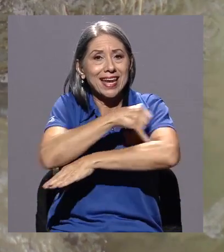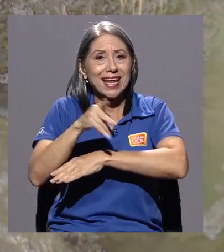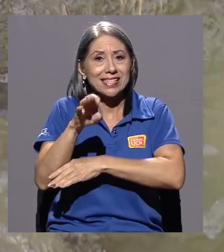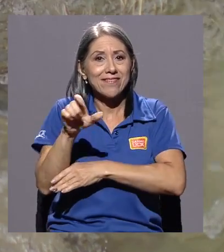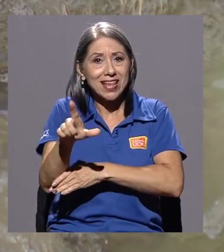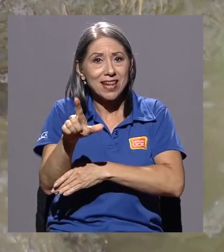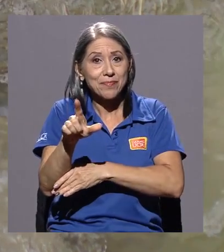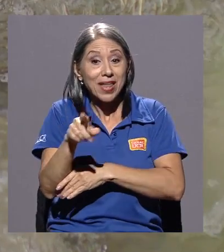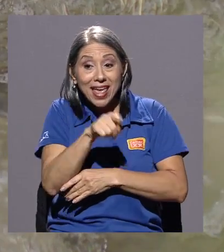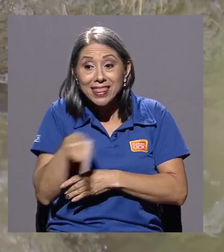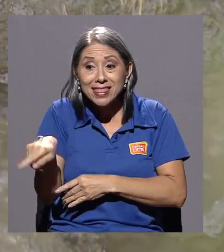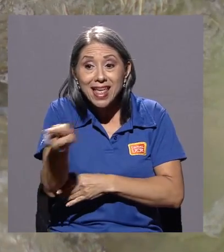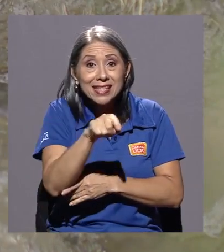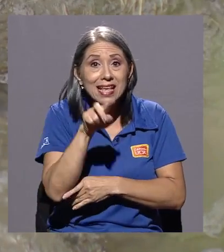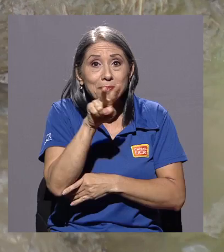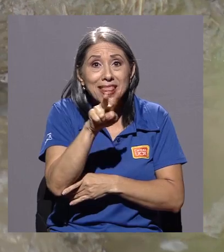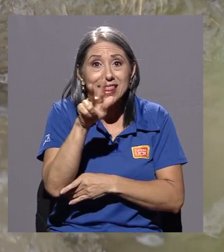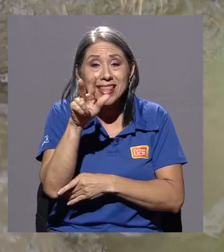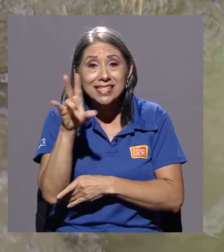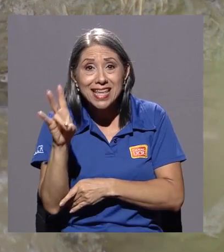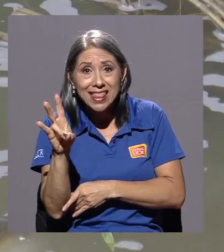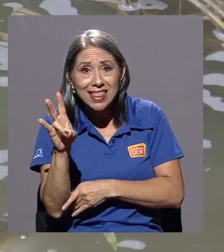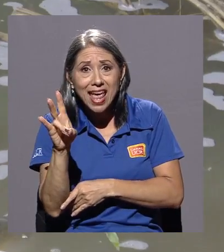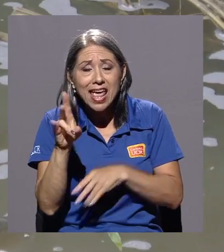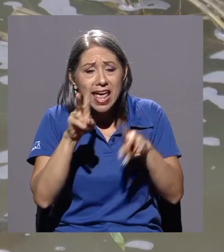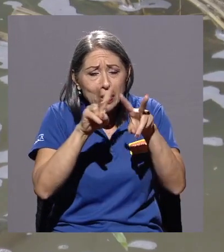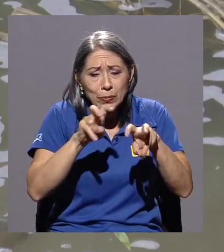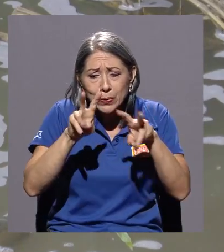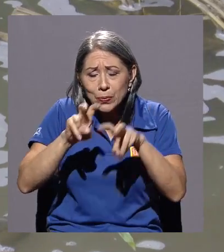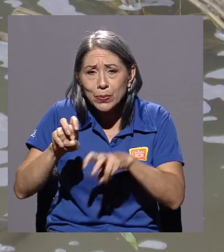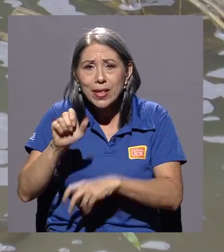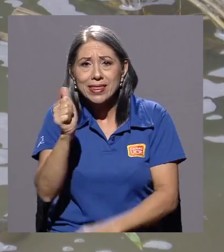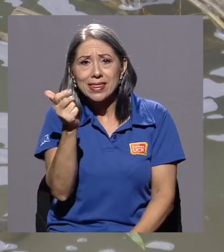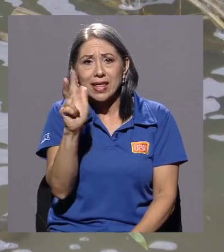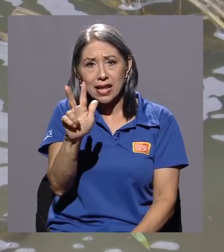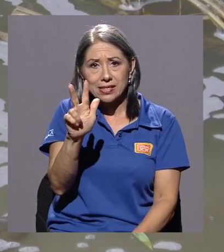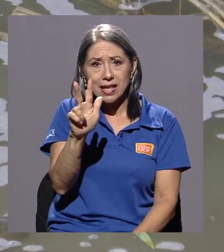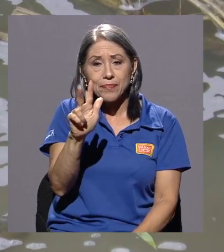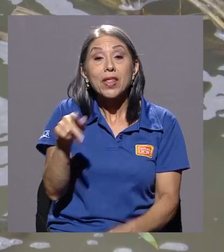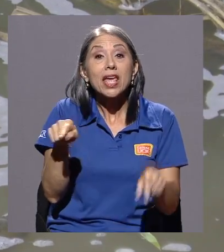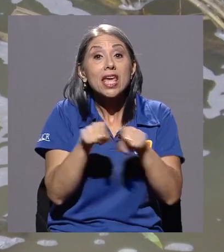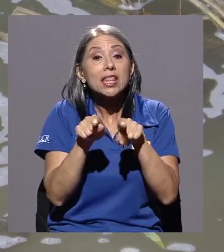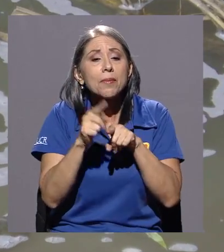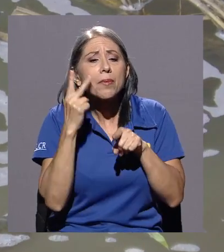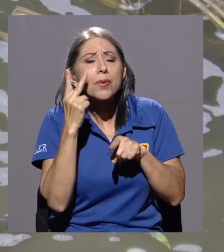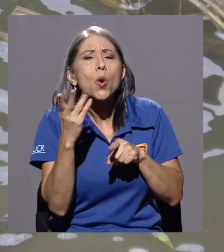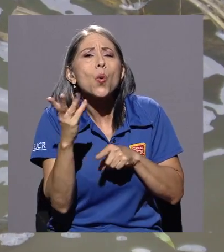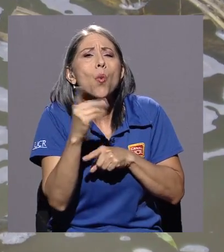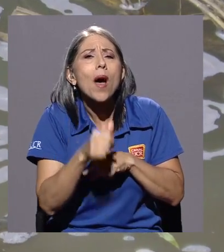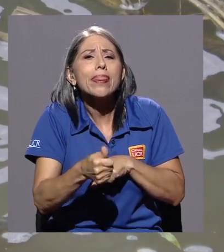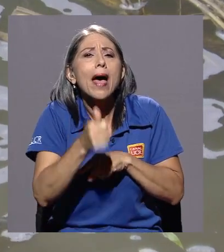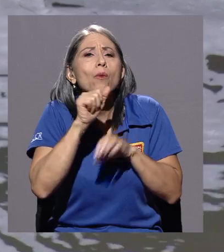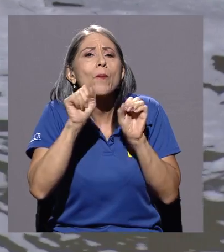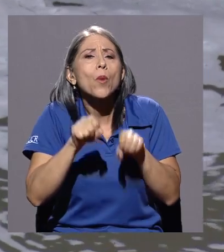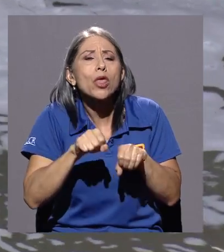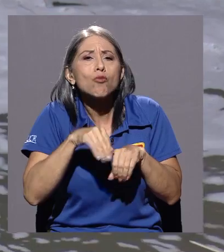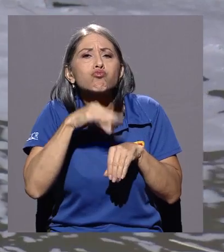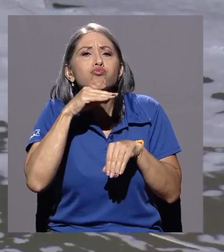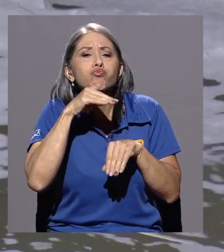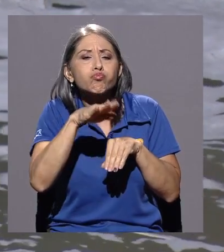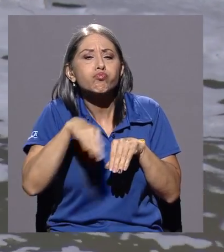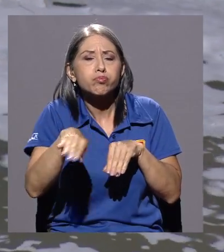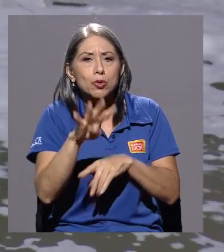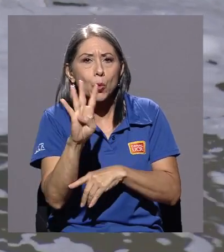estudio hidrológico de 13 de esas 27 alcantarillas y adicionalmente analizó la capacidad hidráulica de cuatro. Los